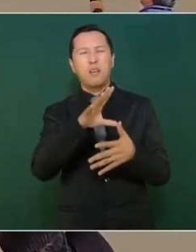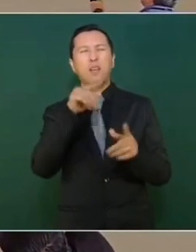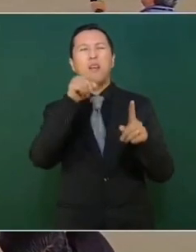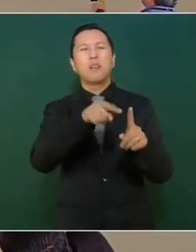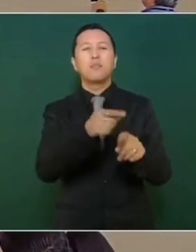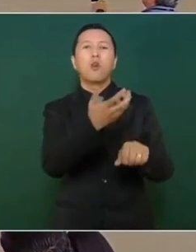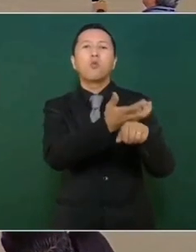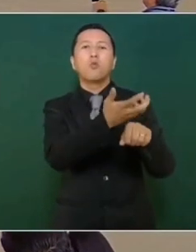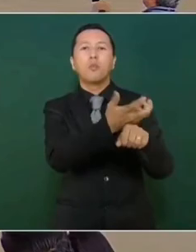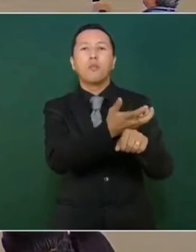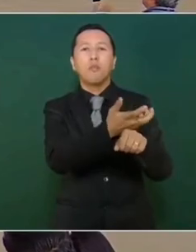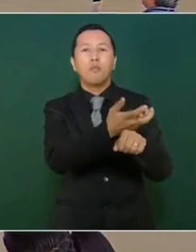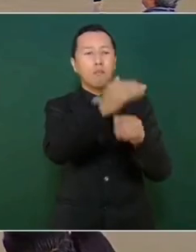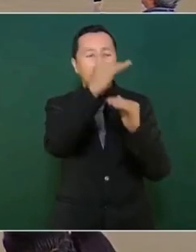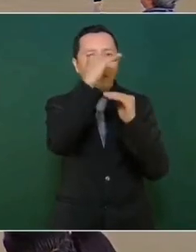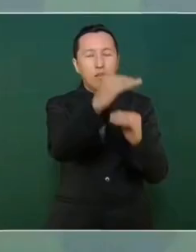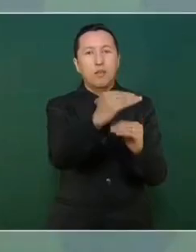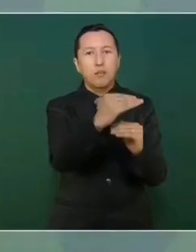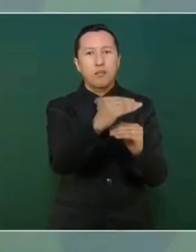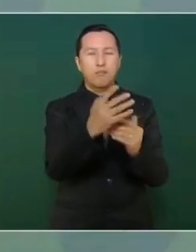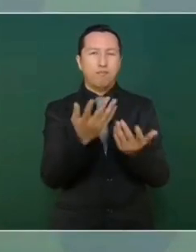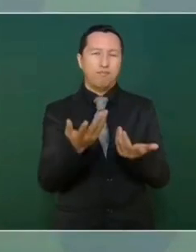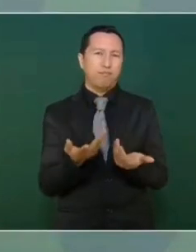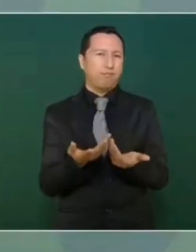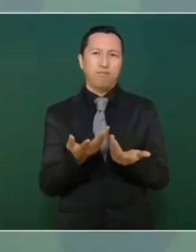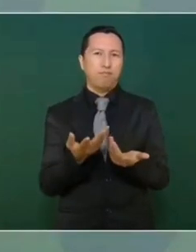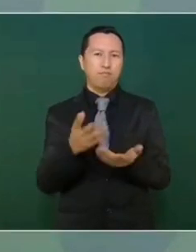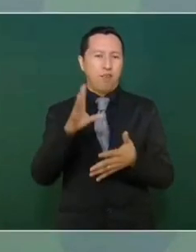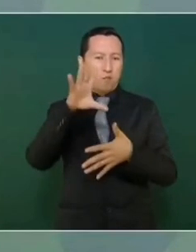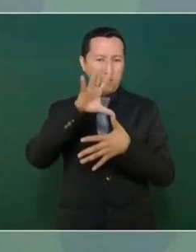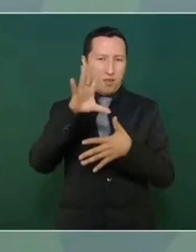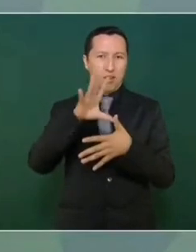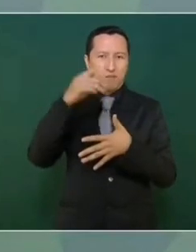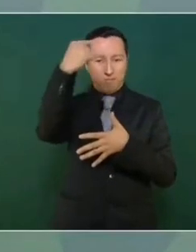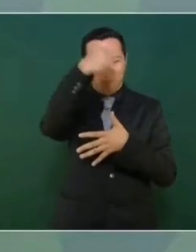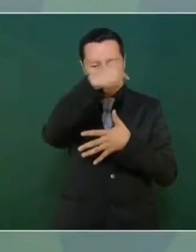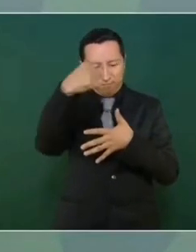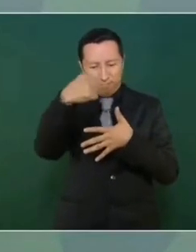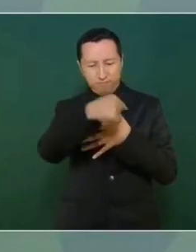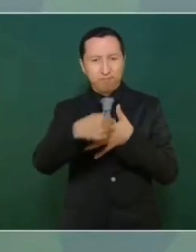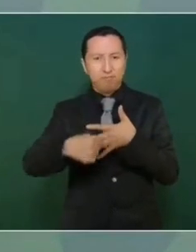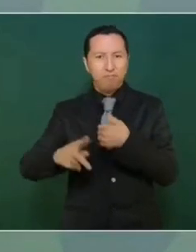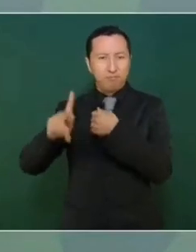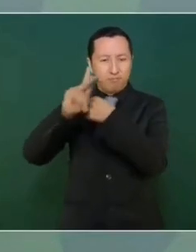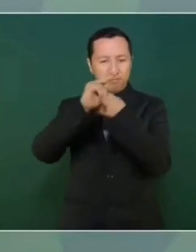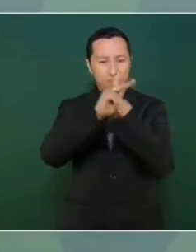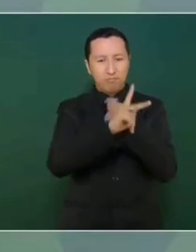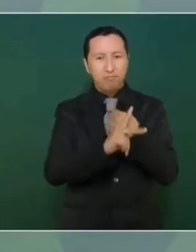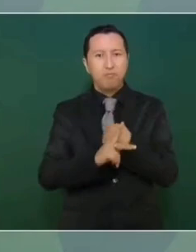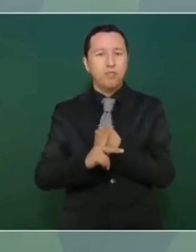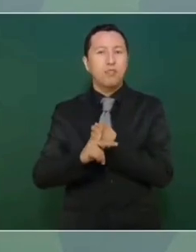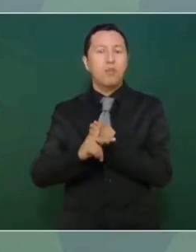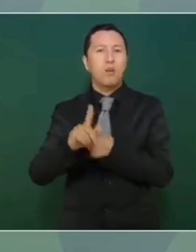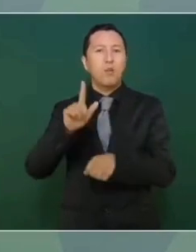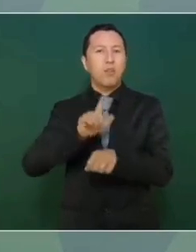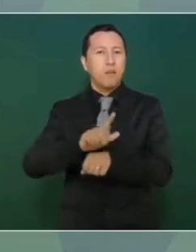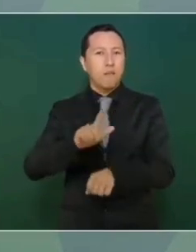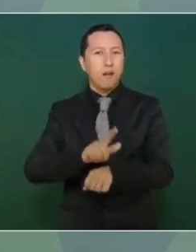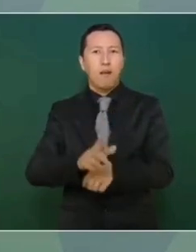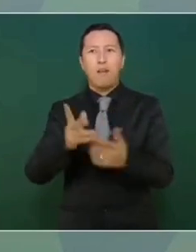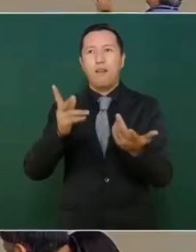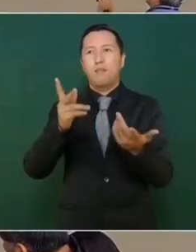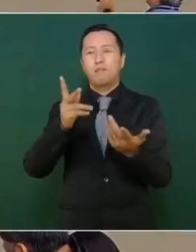pero América es el Perú, es Guatemala y es